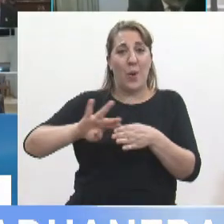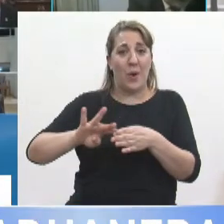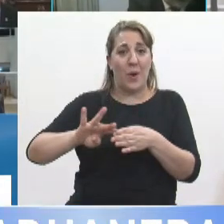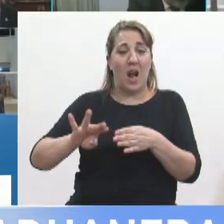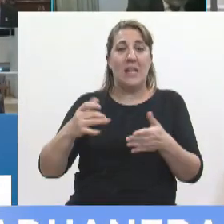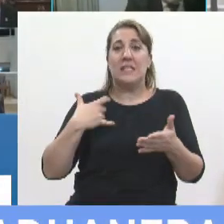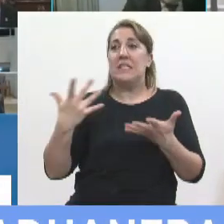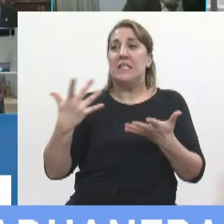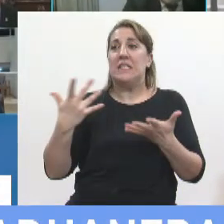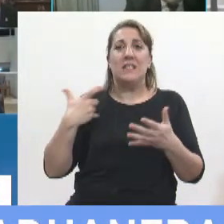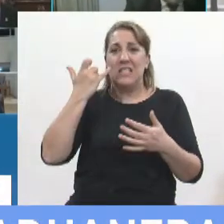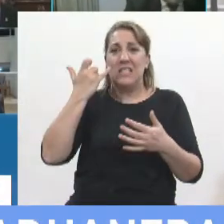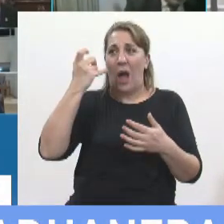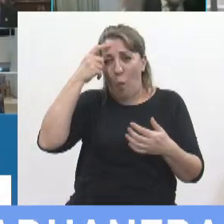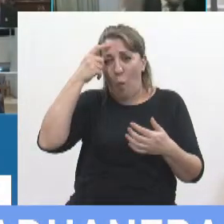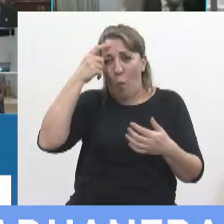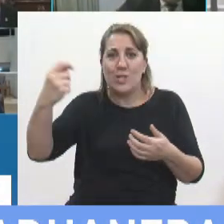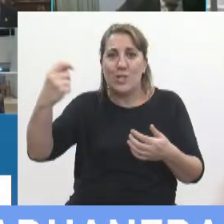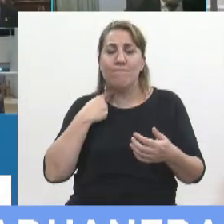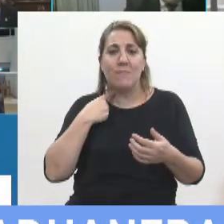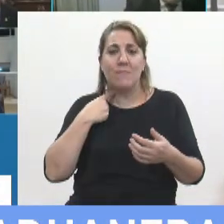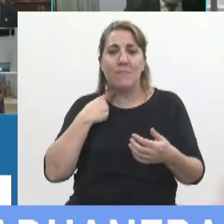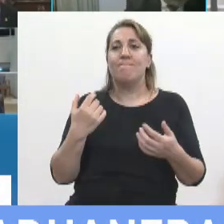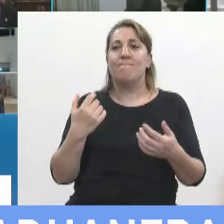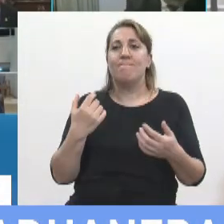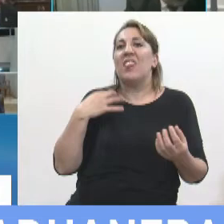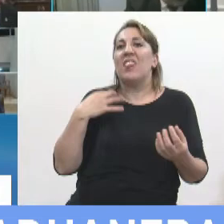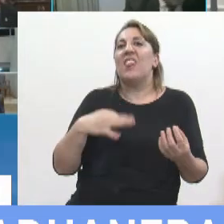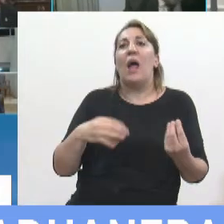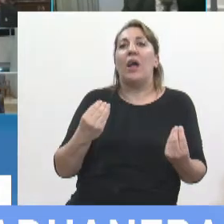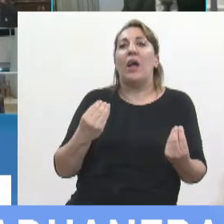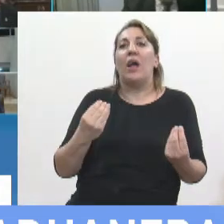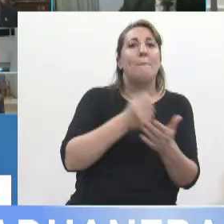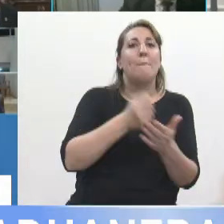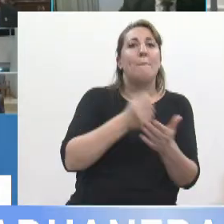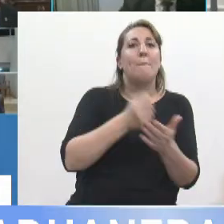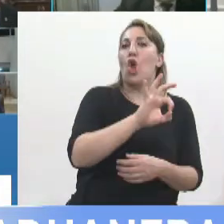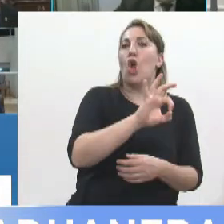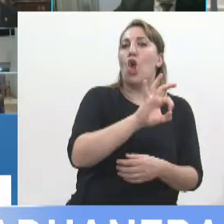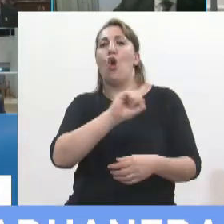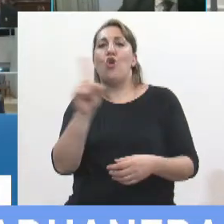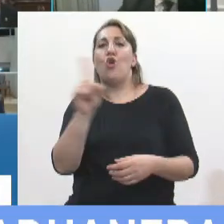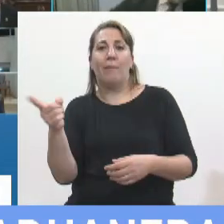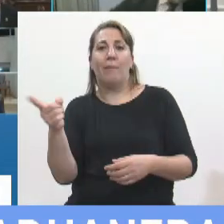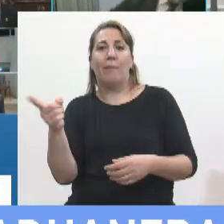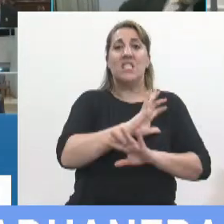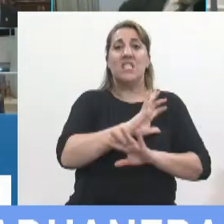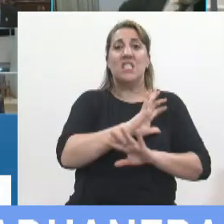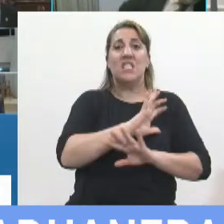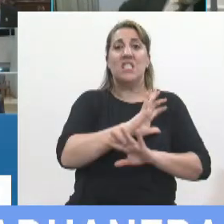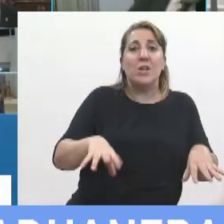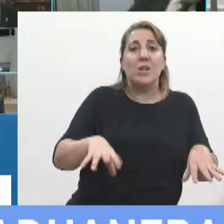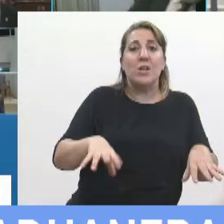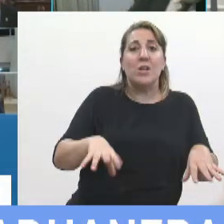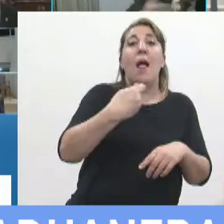tengo salida lo único que puedo probar es si pago o si no pago no hay otra posibilidad o si inicia un plan de pago y estoy al día en las